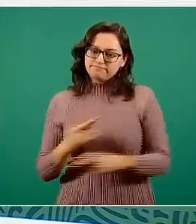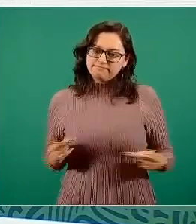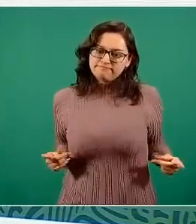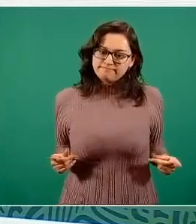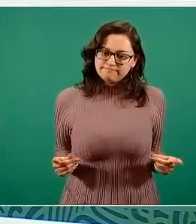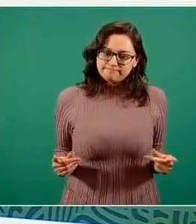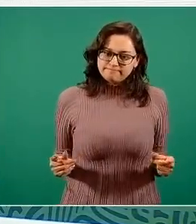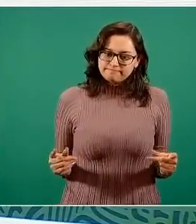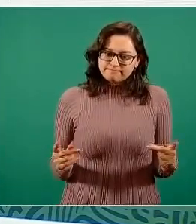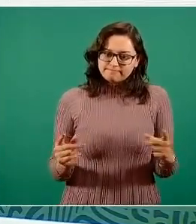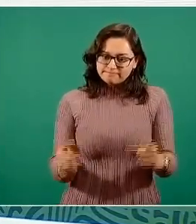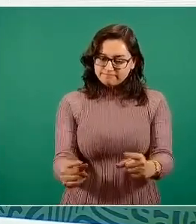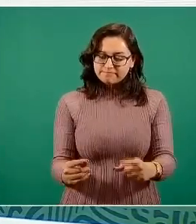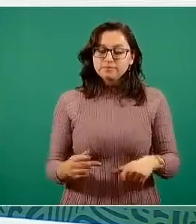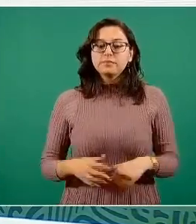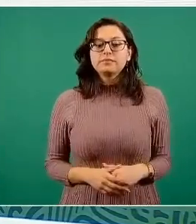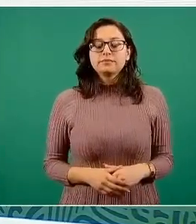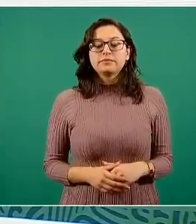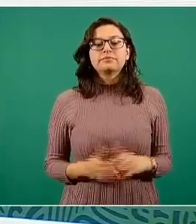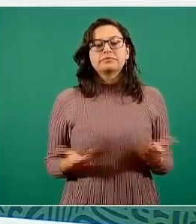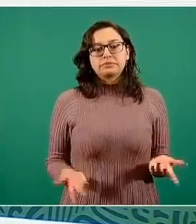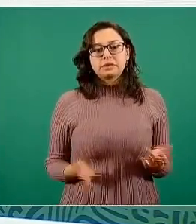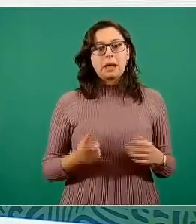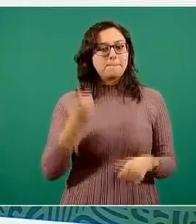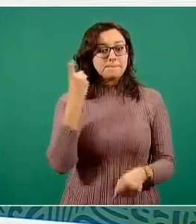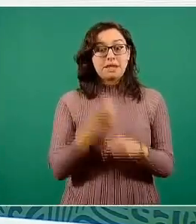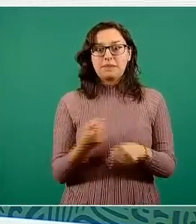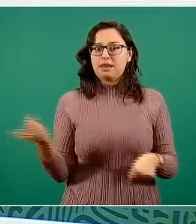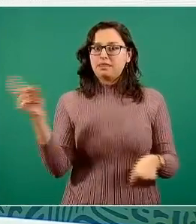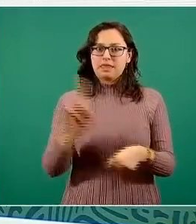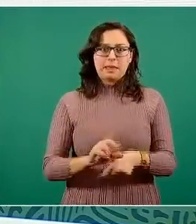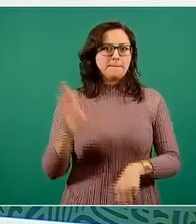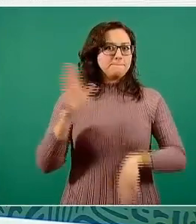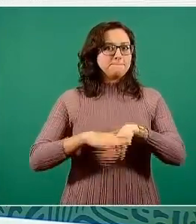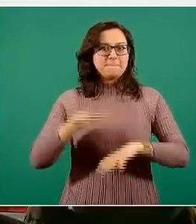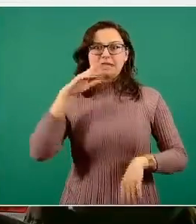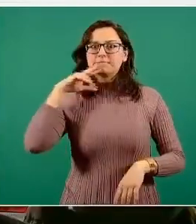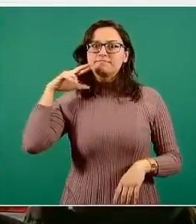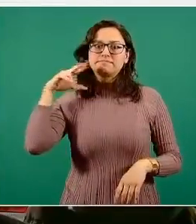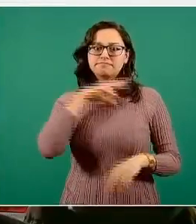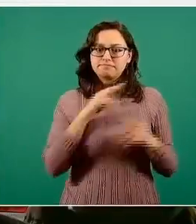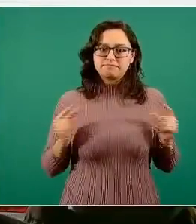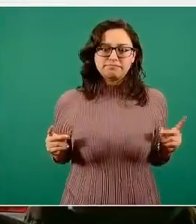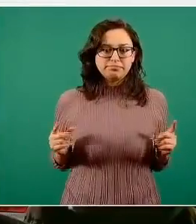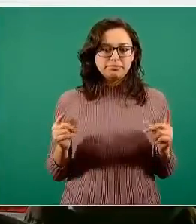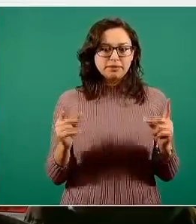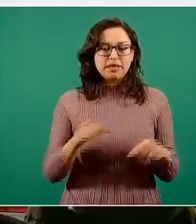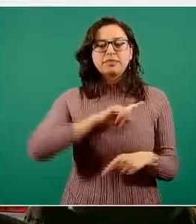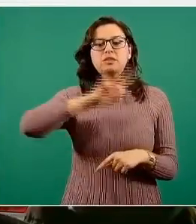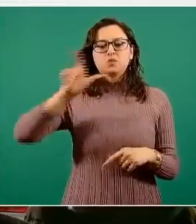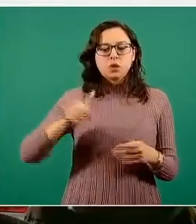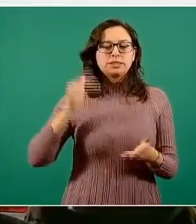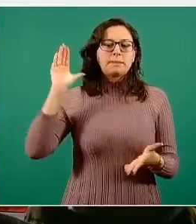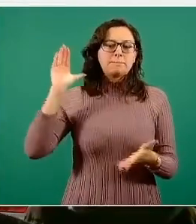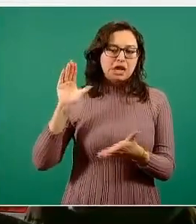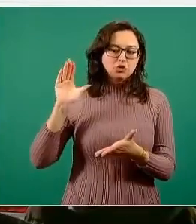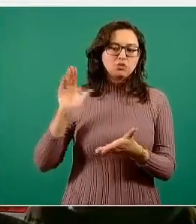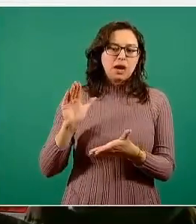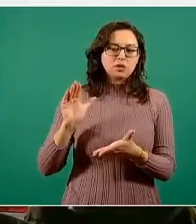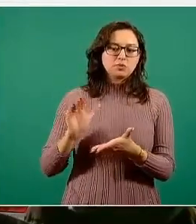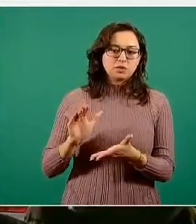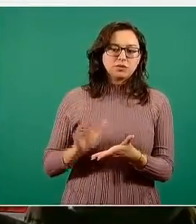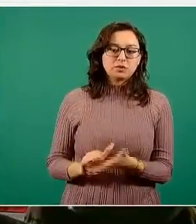después no tanto, después no tanto, como ocurrió con este segundo paquete. Hemos tenido prácticamente todas las dosis